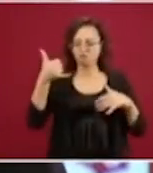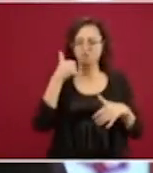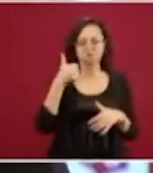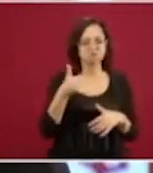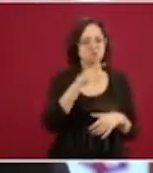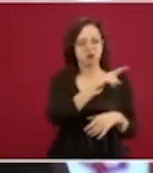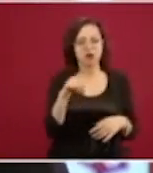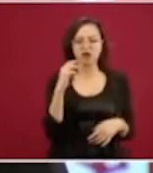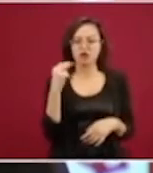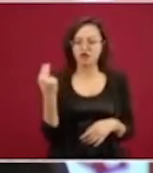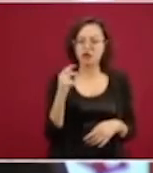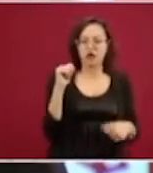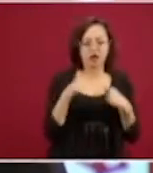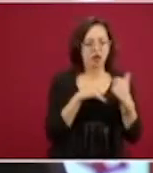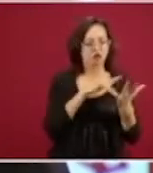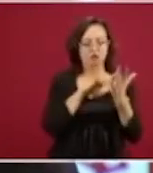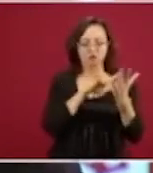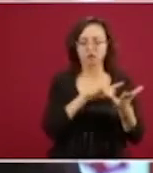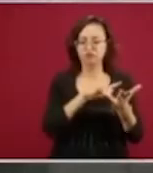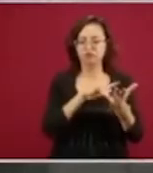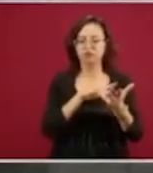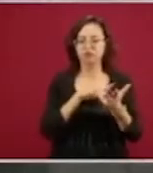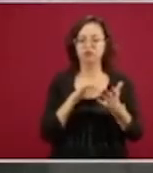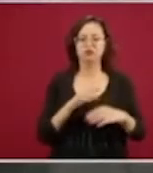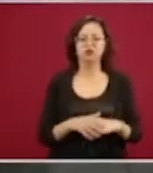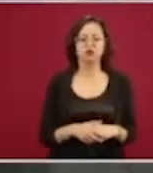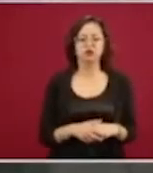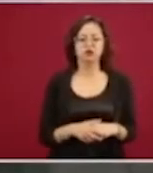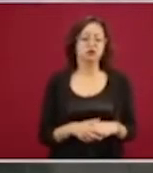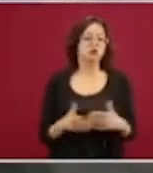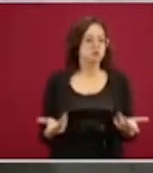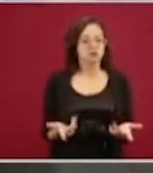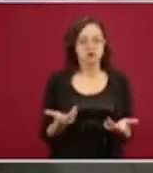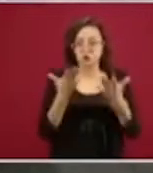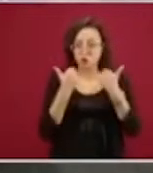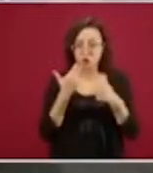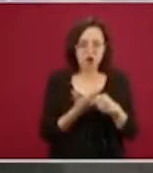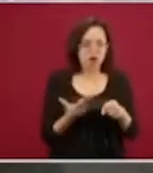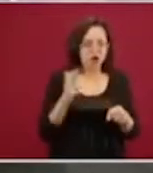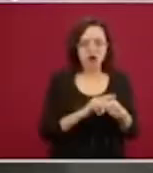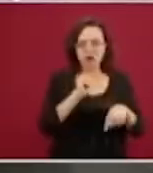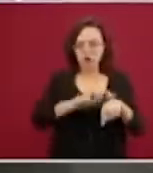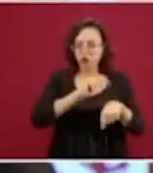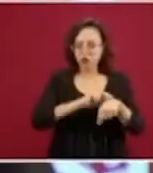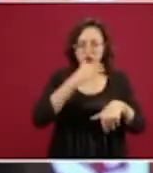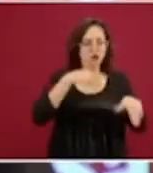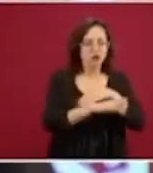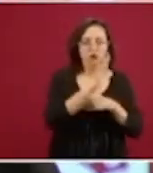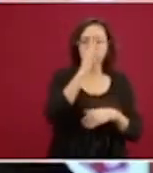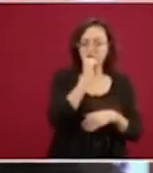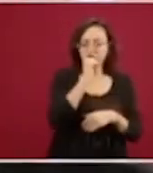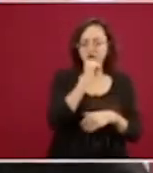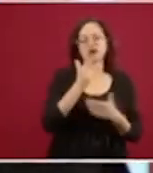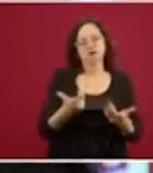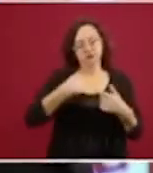para los que necesiten apoyo o que no tengan acceso a servicios de salud, que sería la preocupación principal del